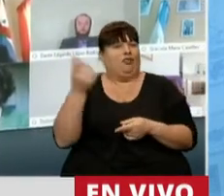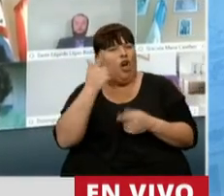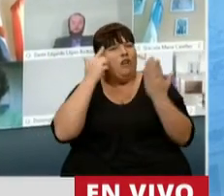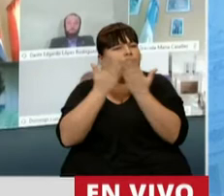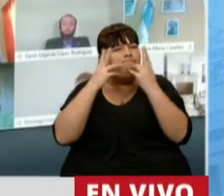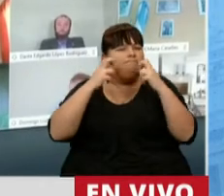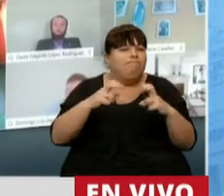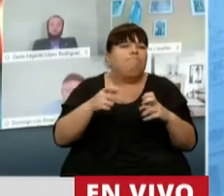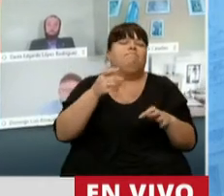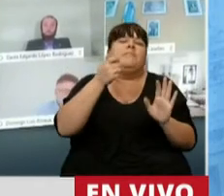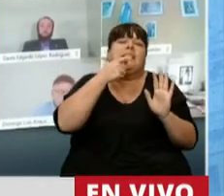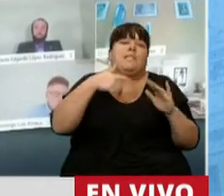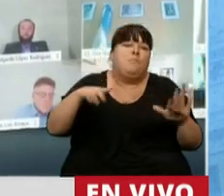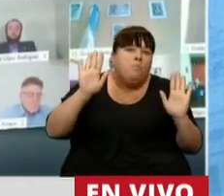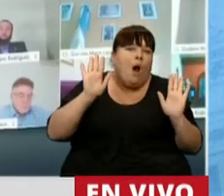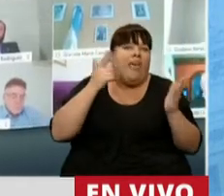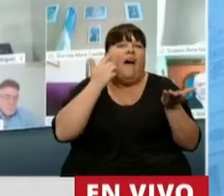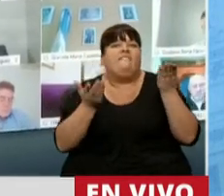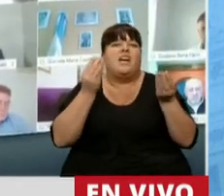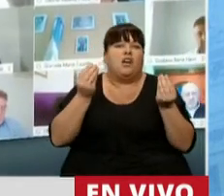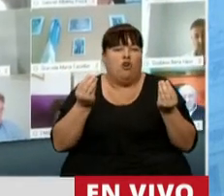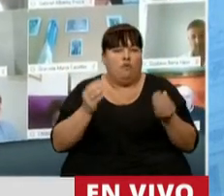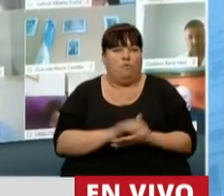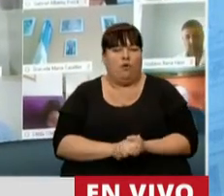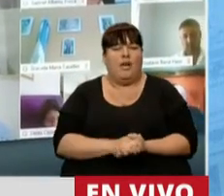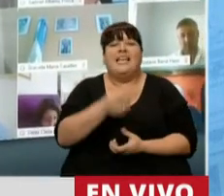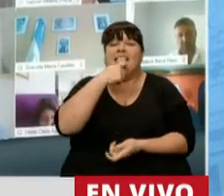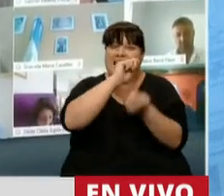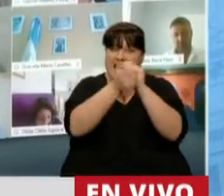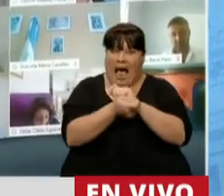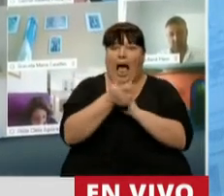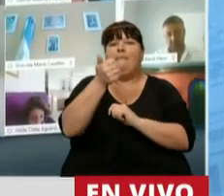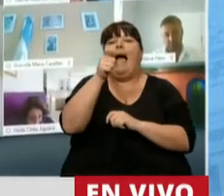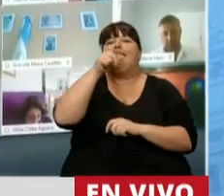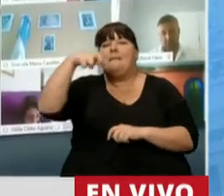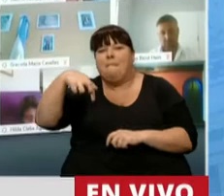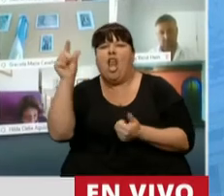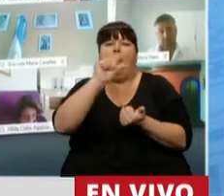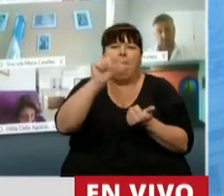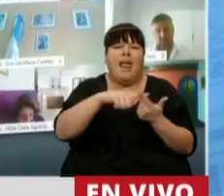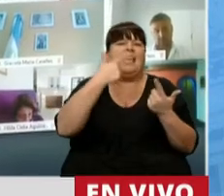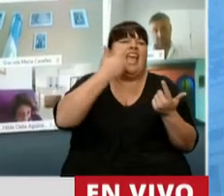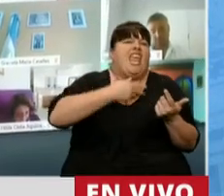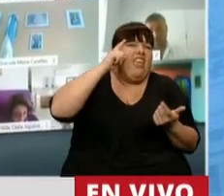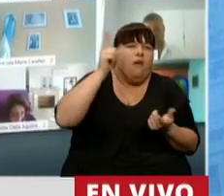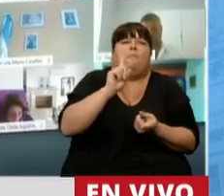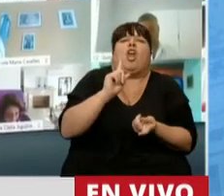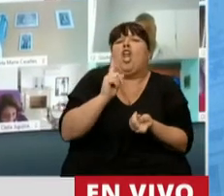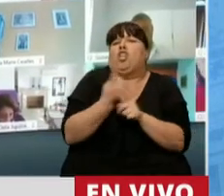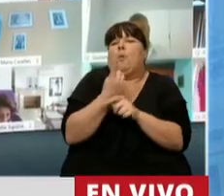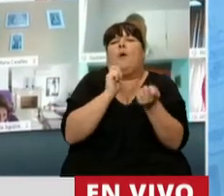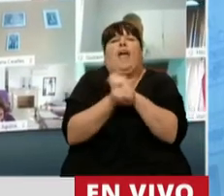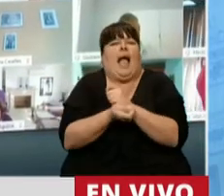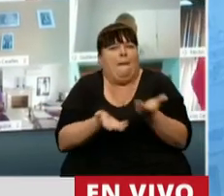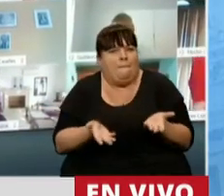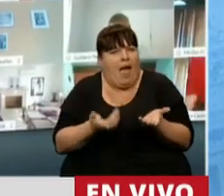estudio para su posible calibración. Si modificamos los ATP, los créditos, los IFE, ¿por qué no vamos a poder